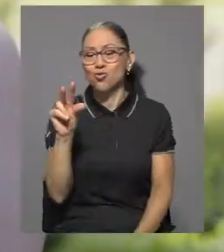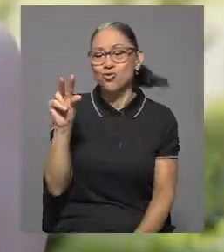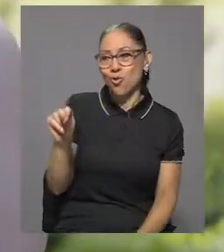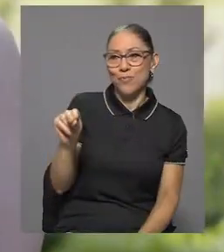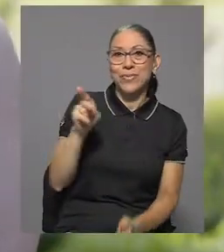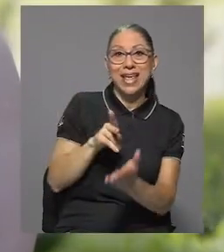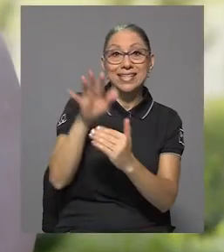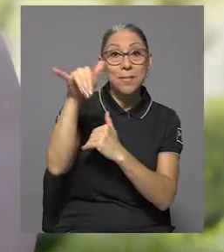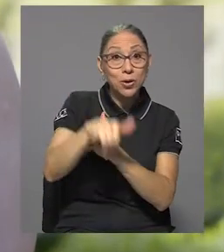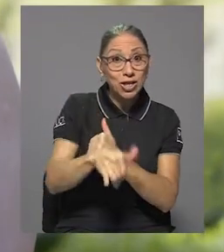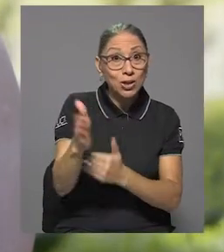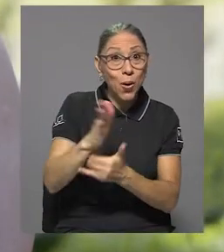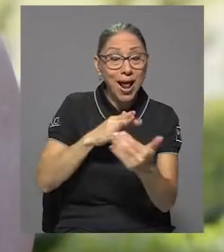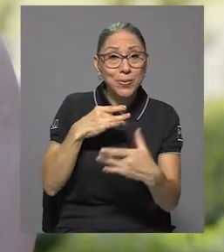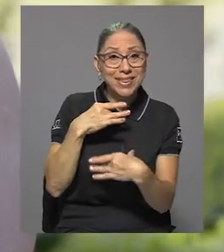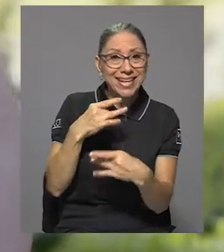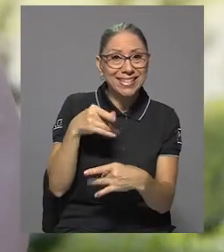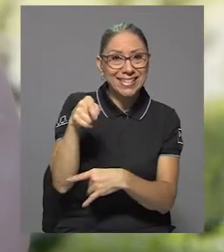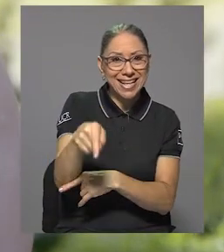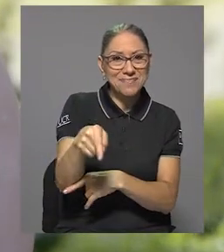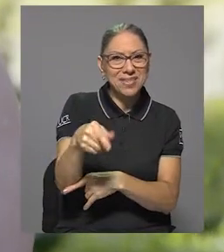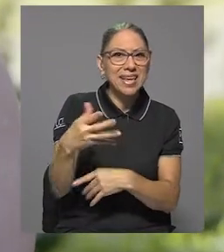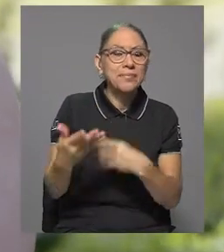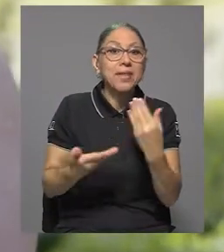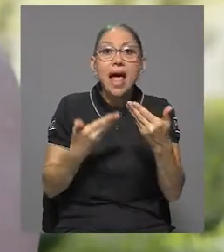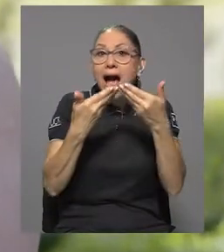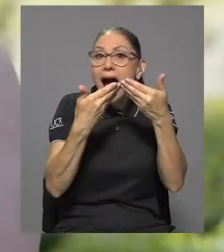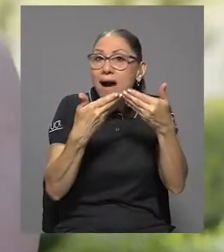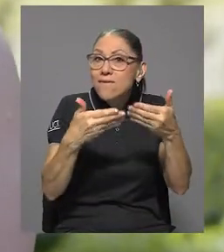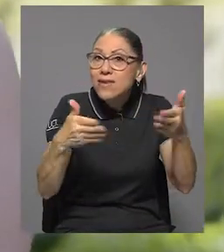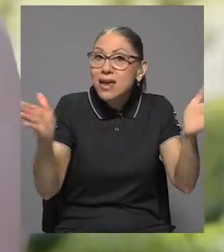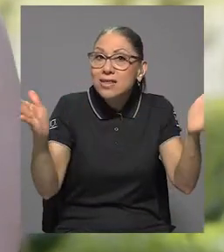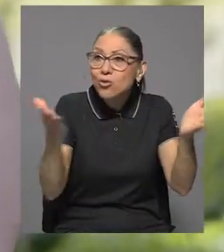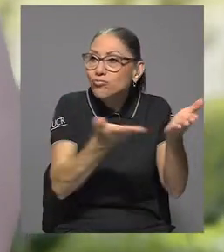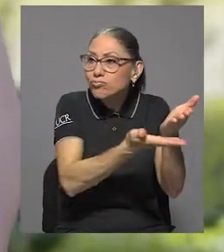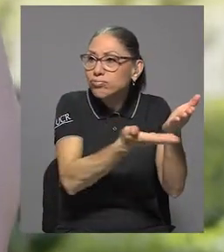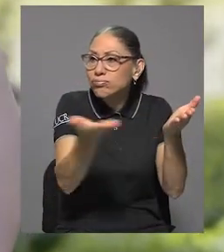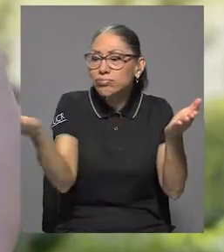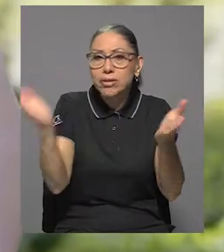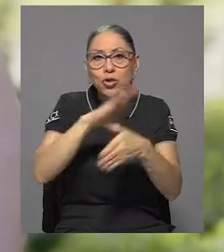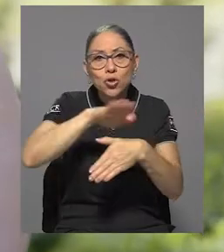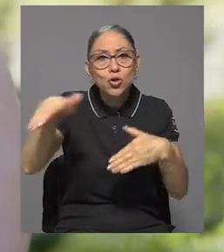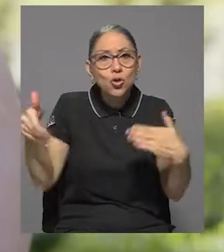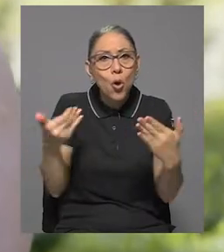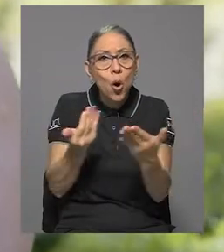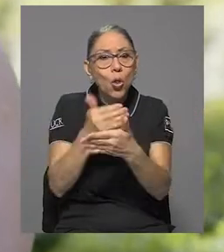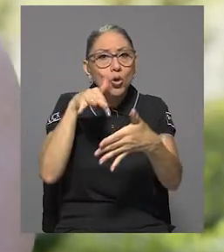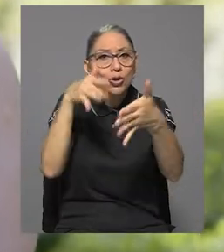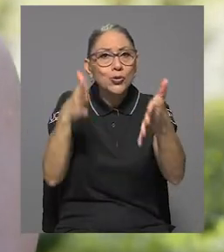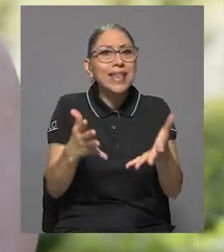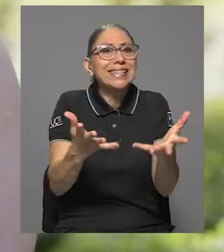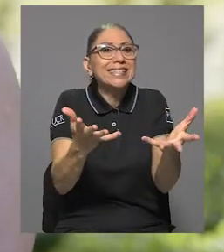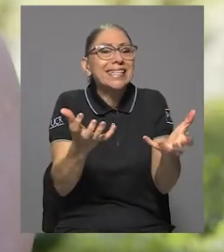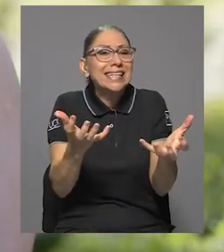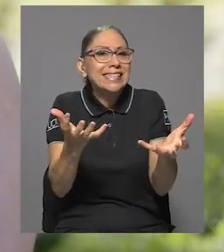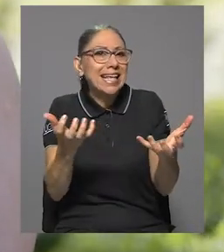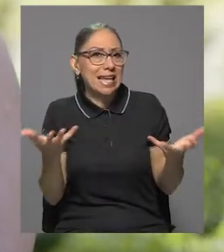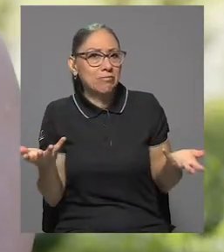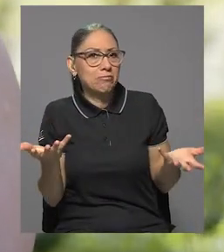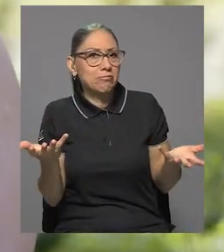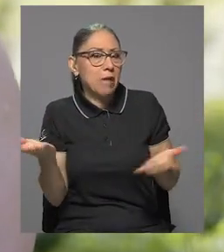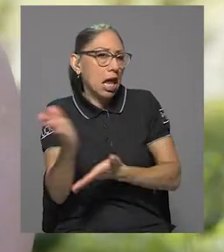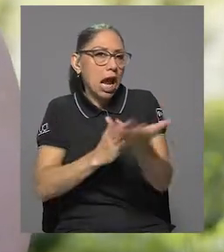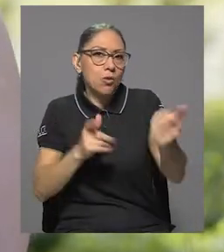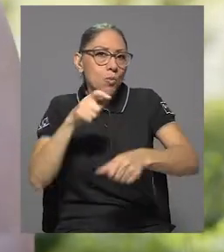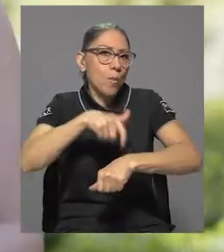cursos. No. Este proyecto tiene una cosa muy interesante, precisamente que está abierto para todos aquellos estudiantes que